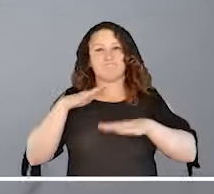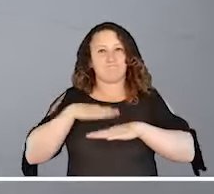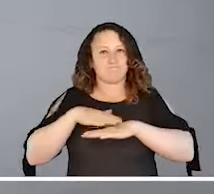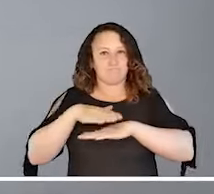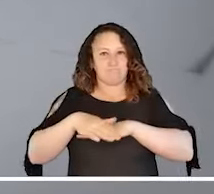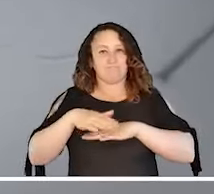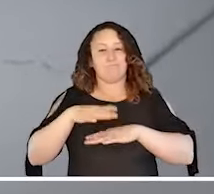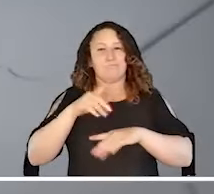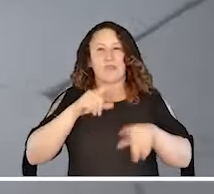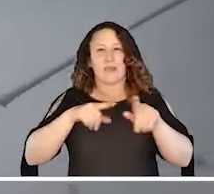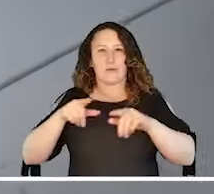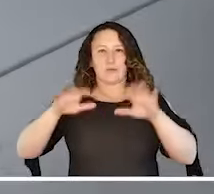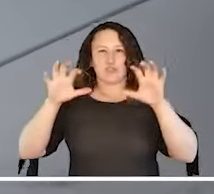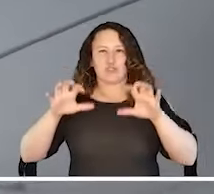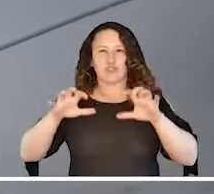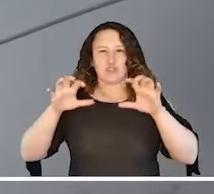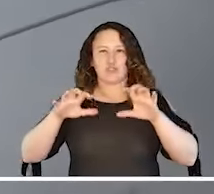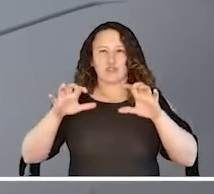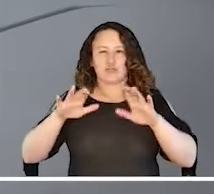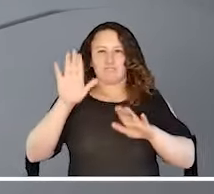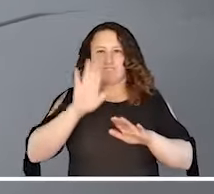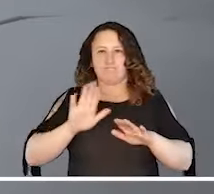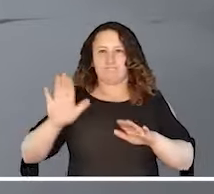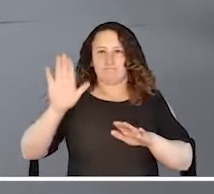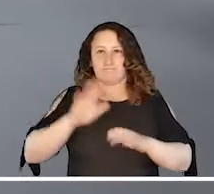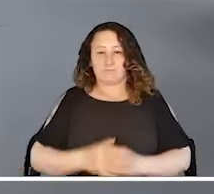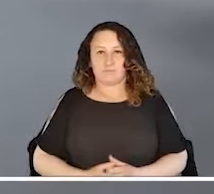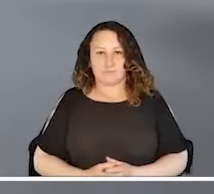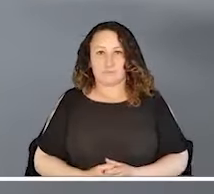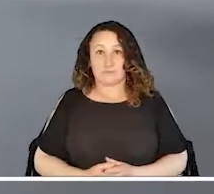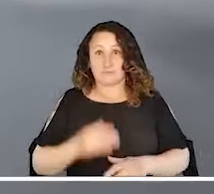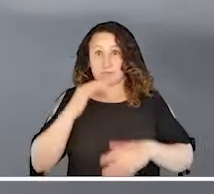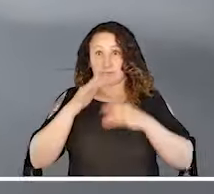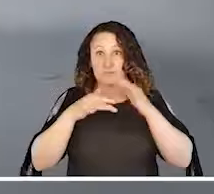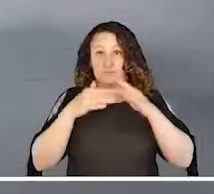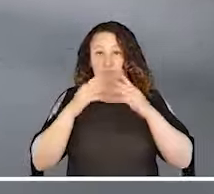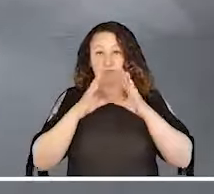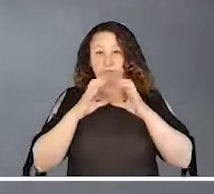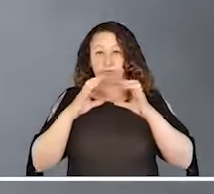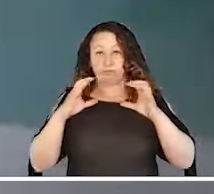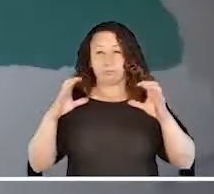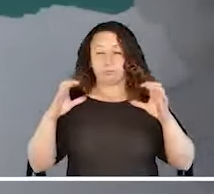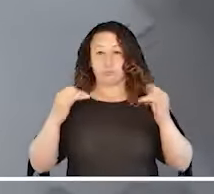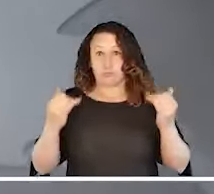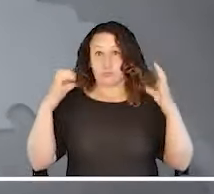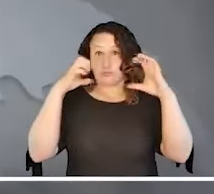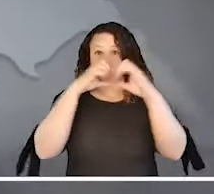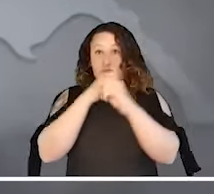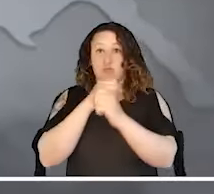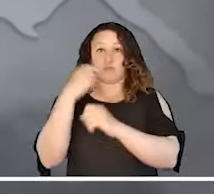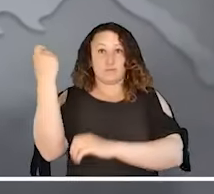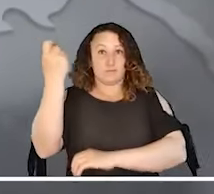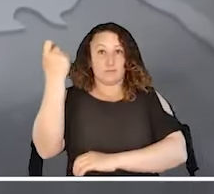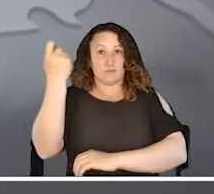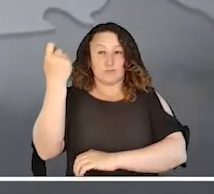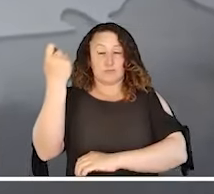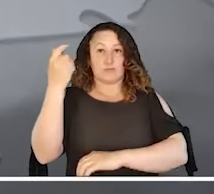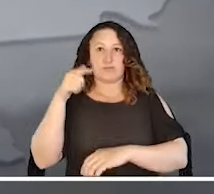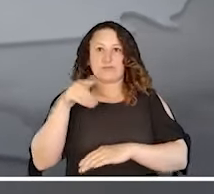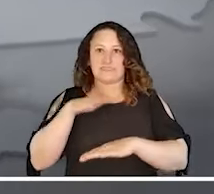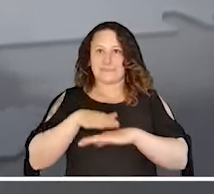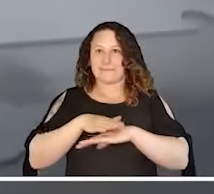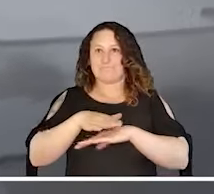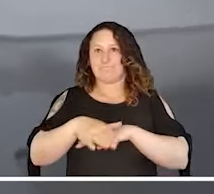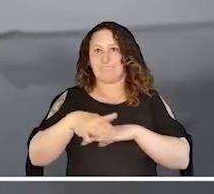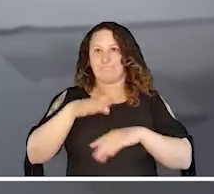por lo cual se podrían desencadenar varias precipitaciones en la región. Un cielo parcialmente nublado se percibirá esta noche en los llanos